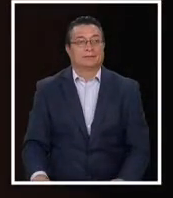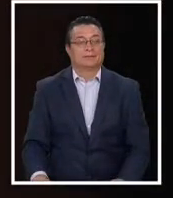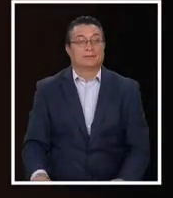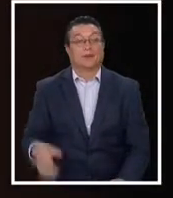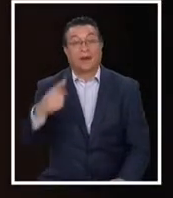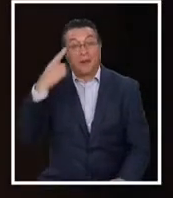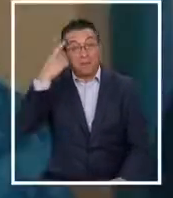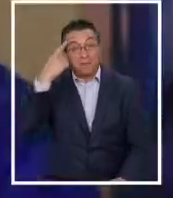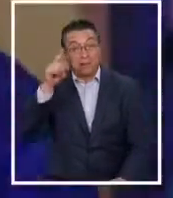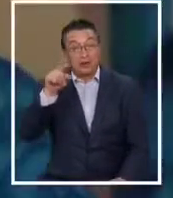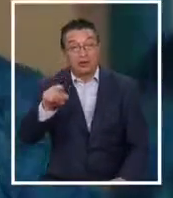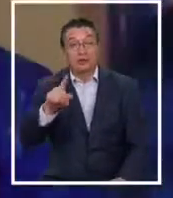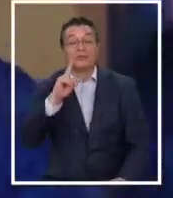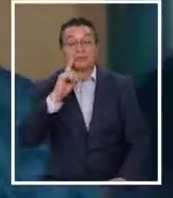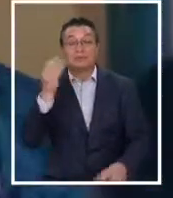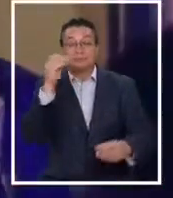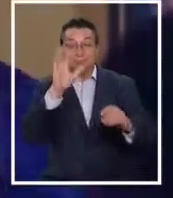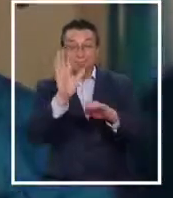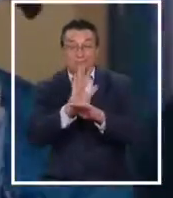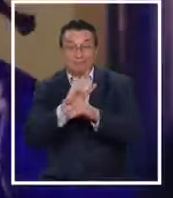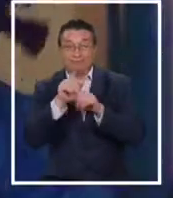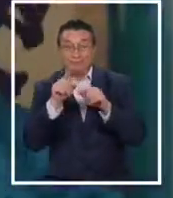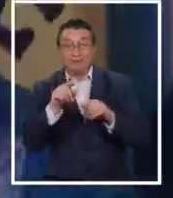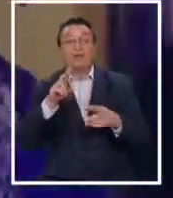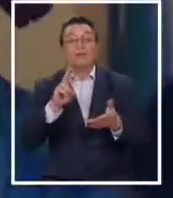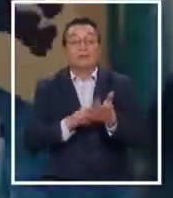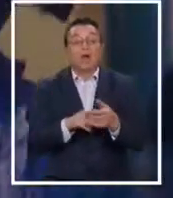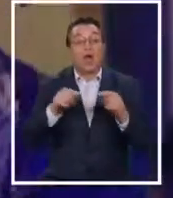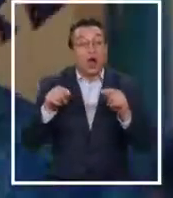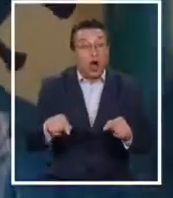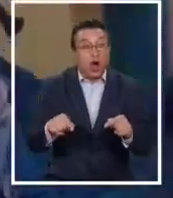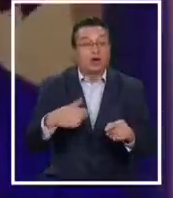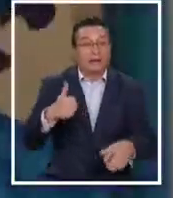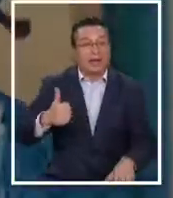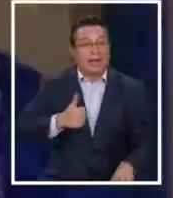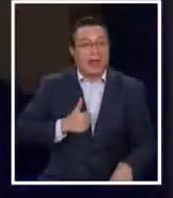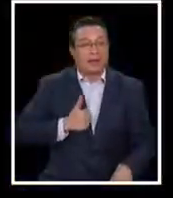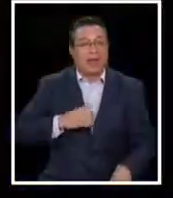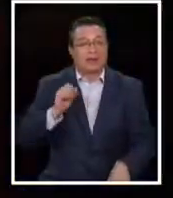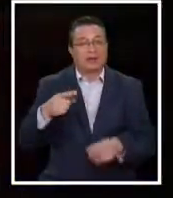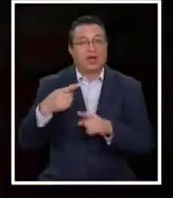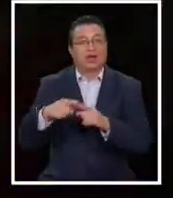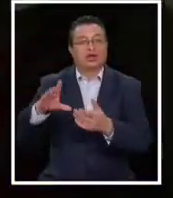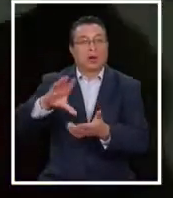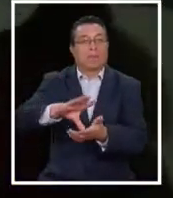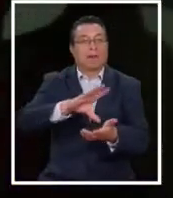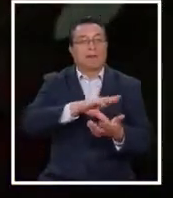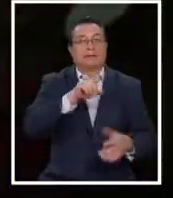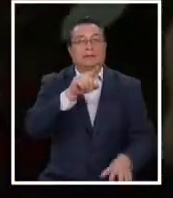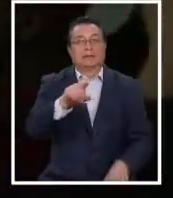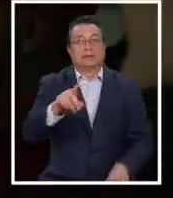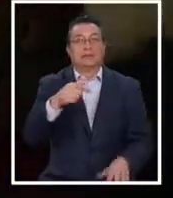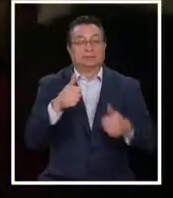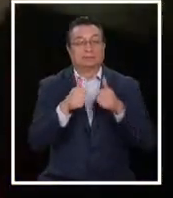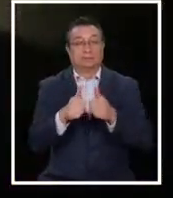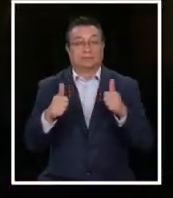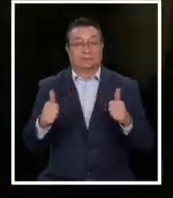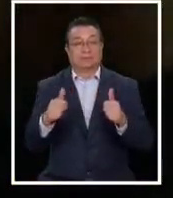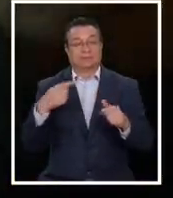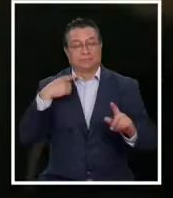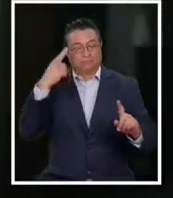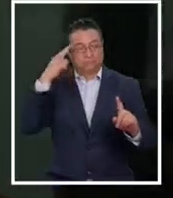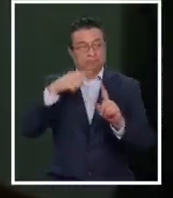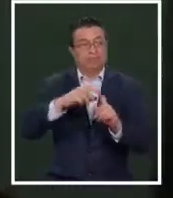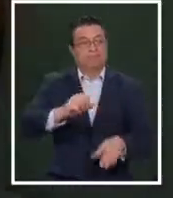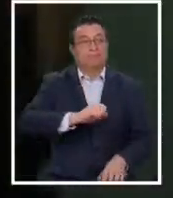Pero más allá de la ficción de este comercial, la realidad hoy son las detenciones en Canadá y en otros países del continente, en donde las autoridades buscan